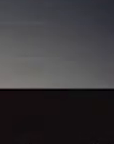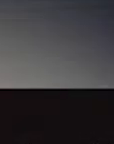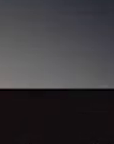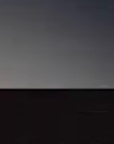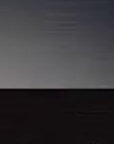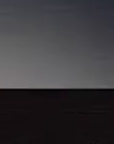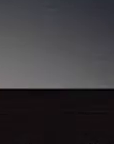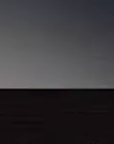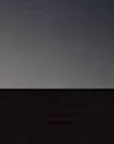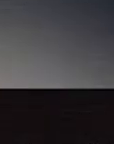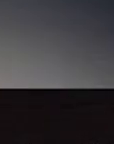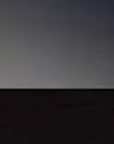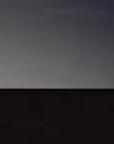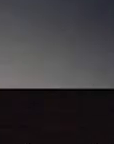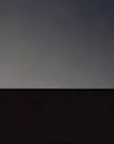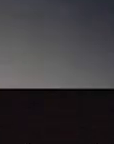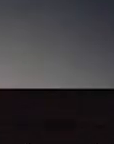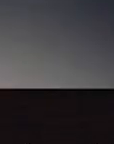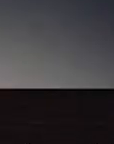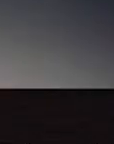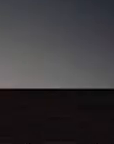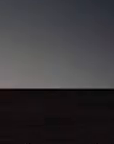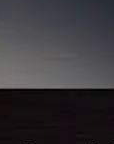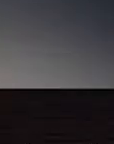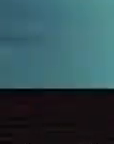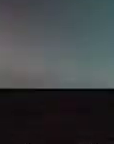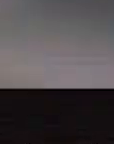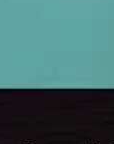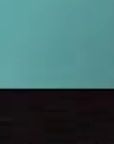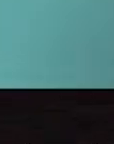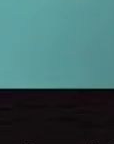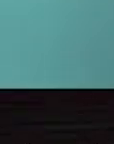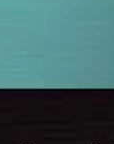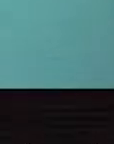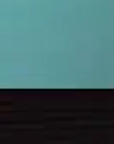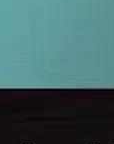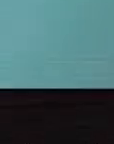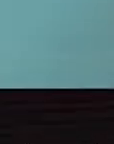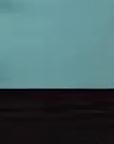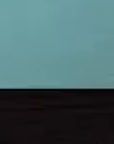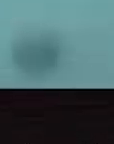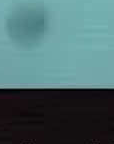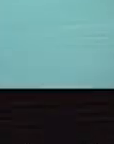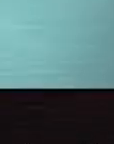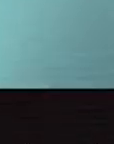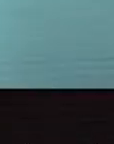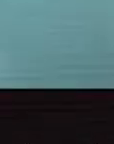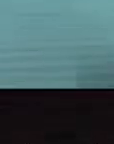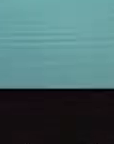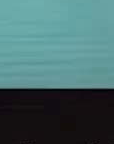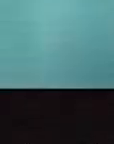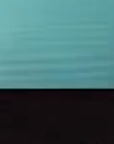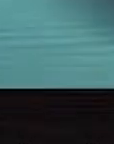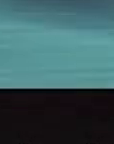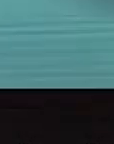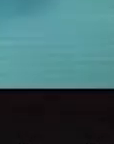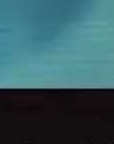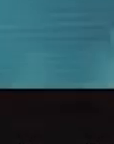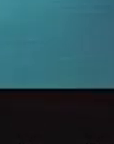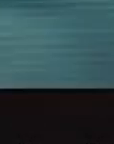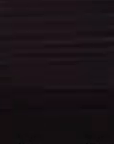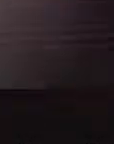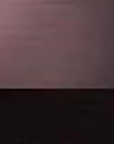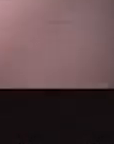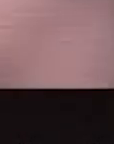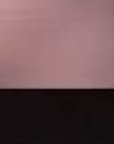una capa protectora de lípido, o sea, grasa, que al ser absorbida por las células de la mucosa ocular, nasal o